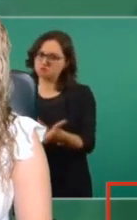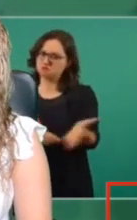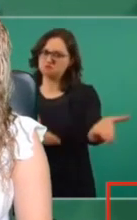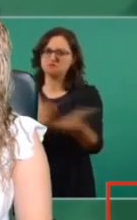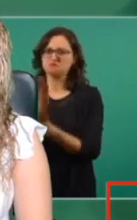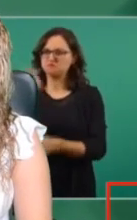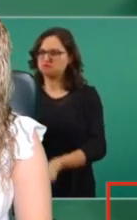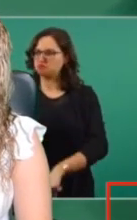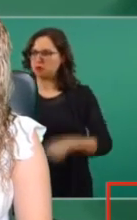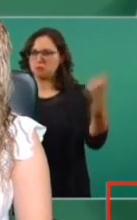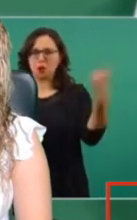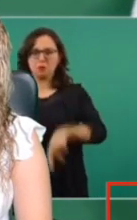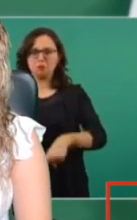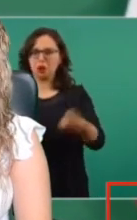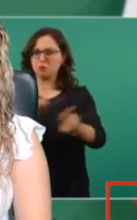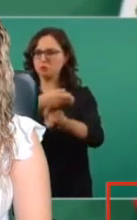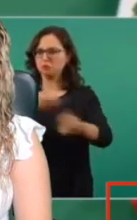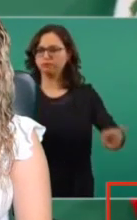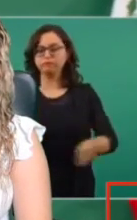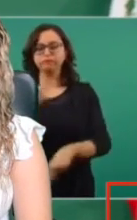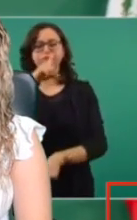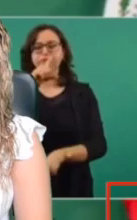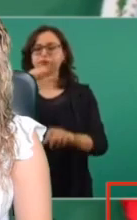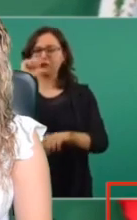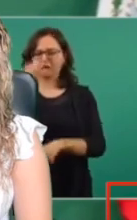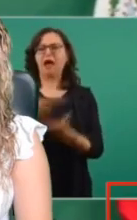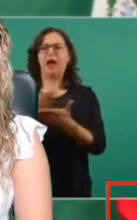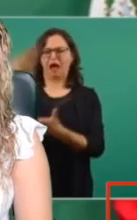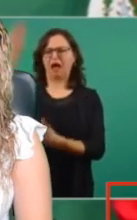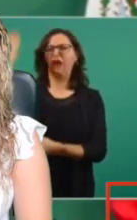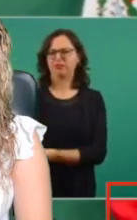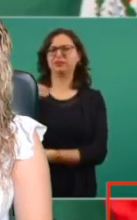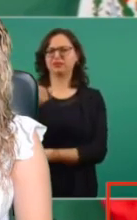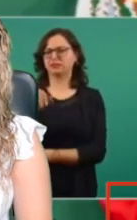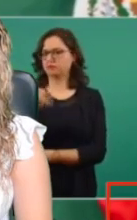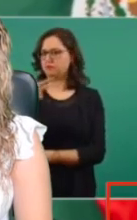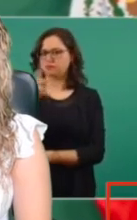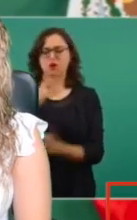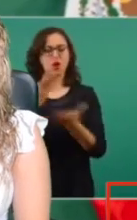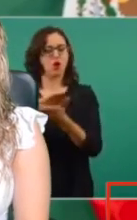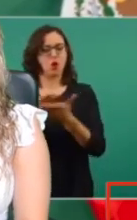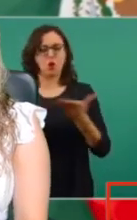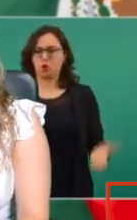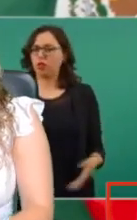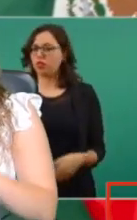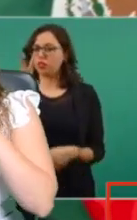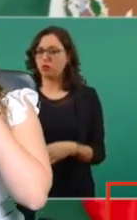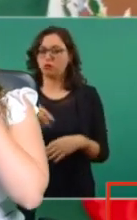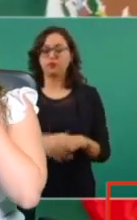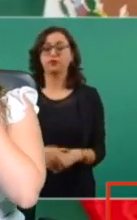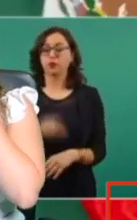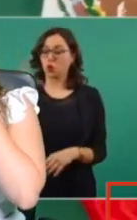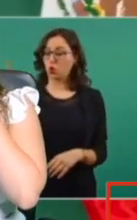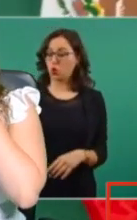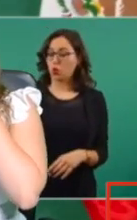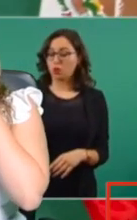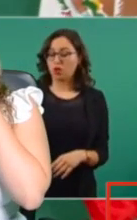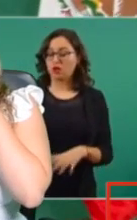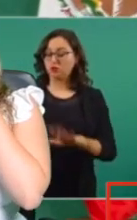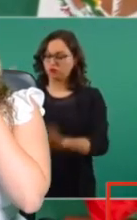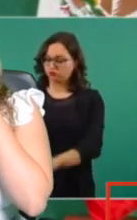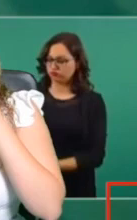sin el uso del dinero público para favorecer a partidos,